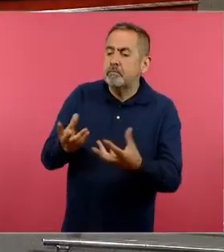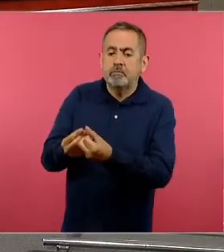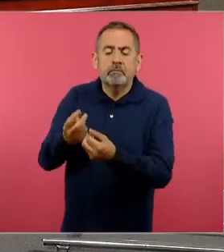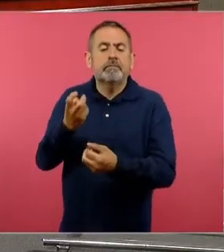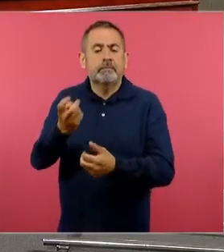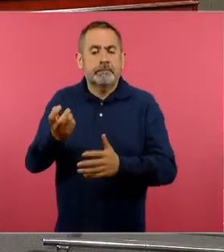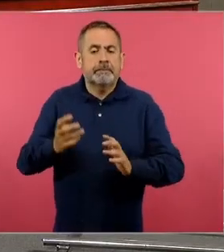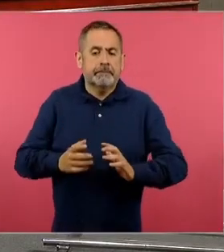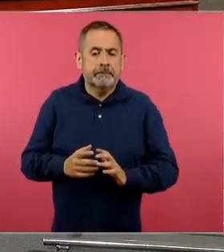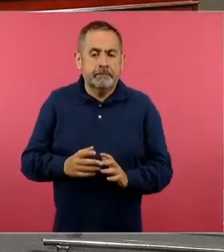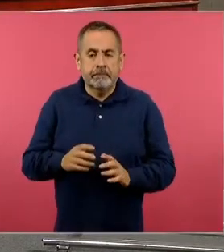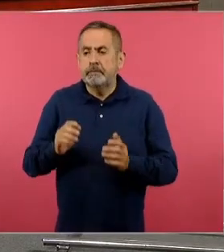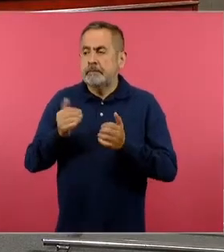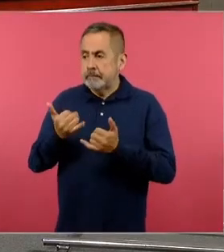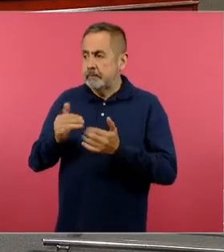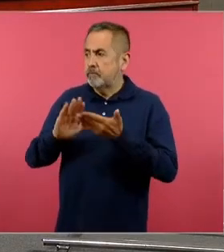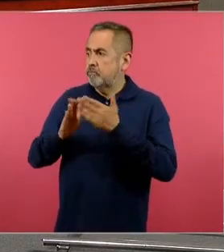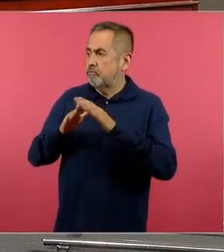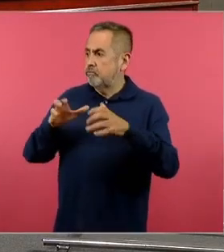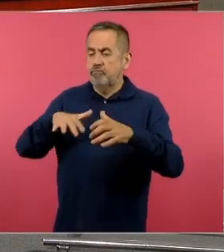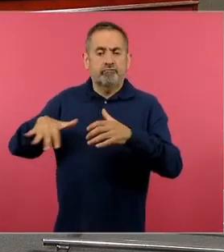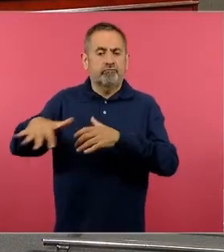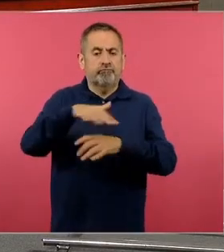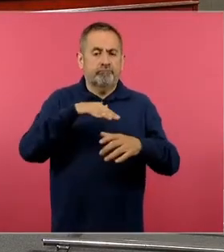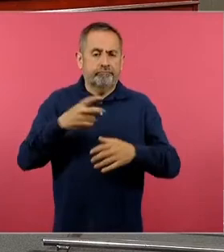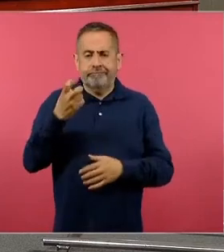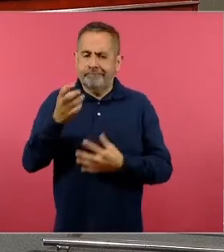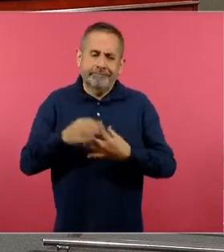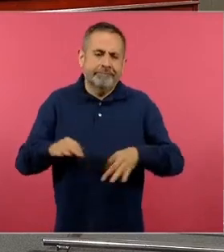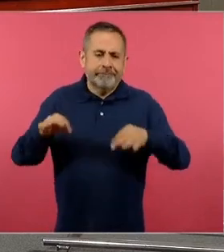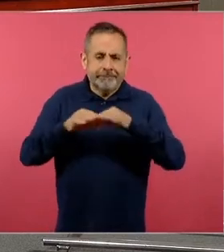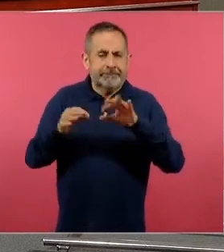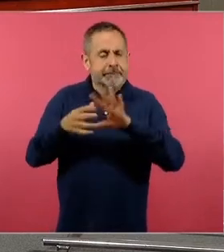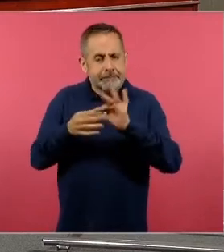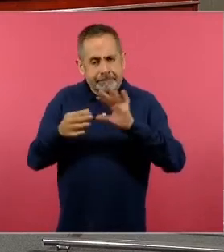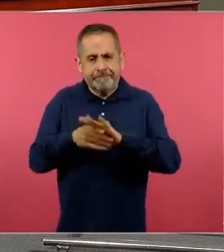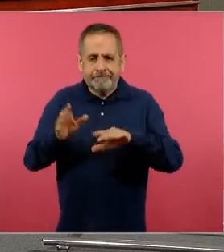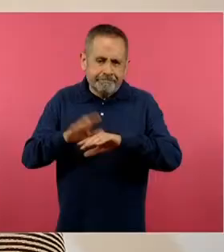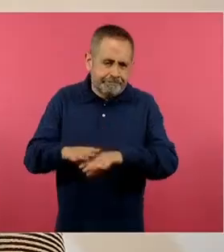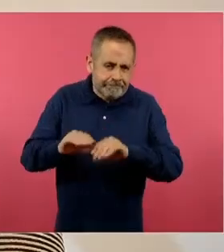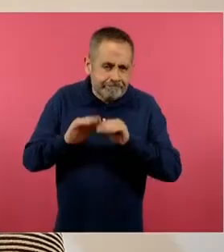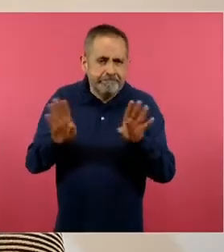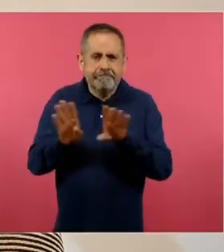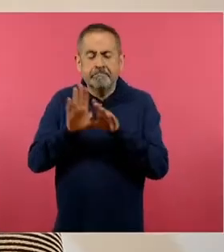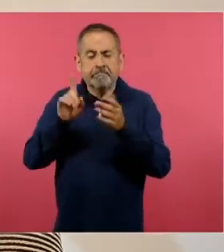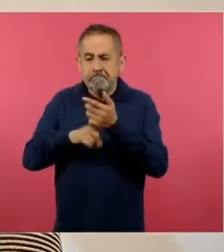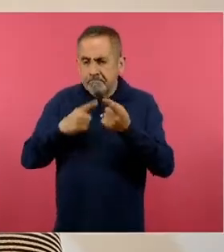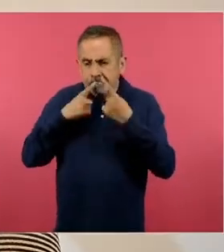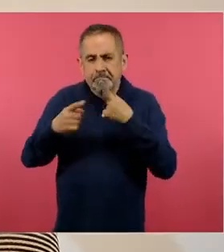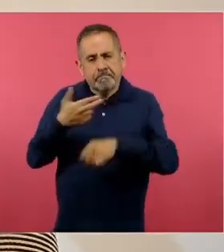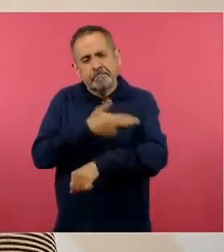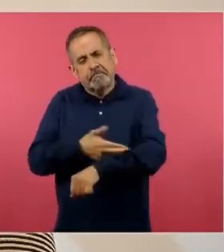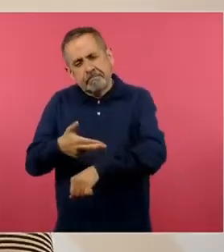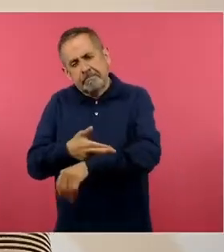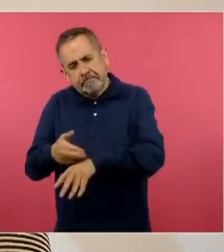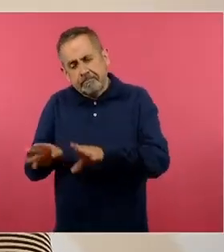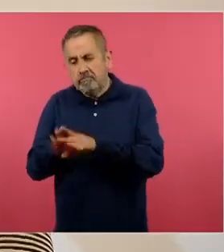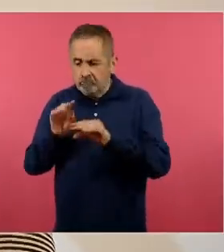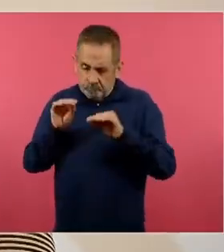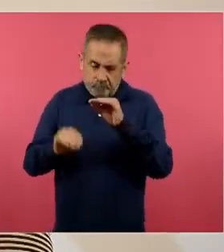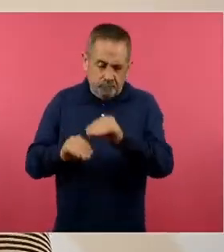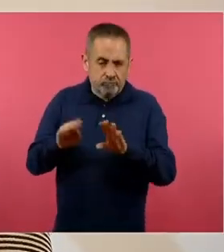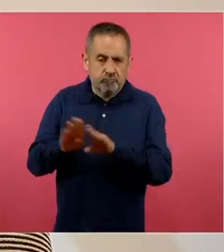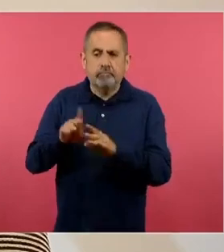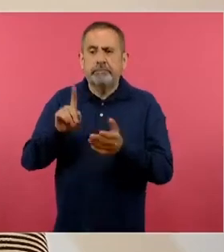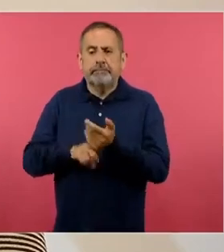y luego también con la comunidad. Es donde de manera explícita aparecen las actividades en donde se